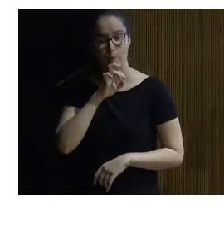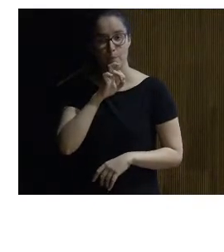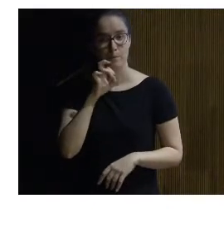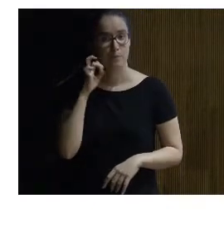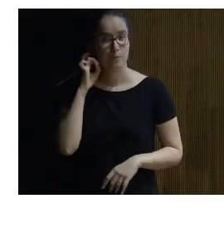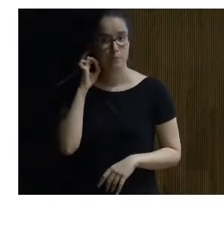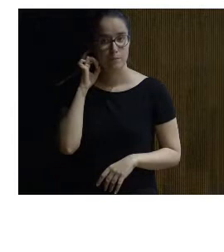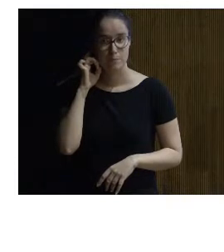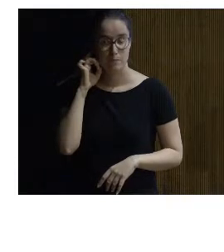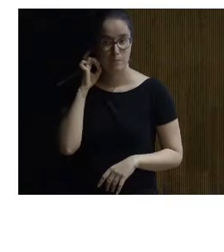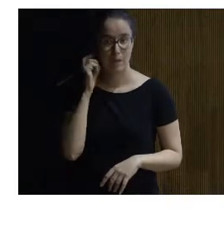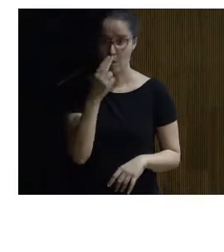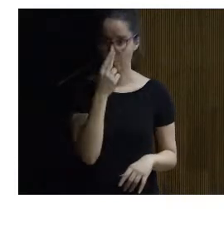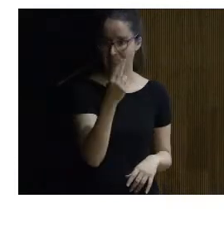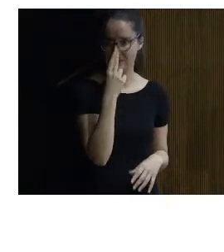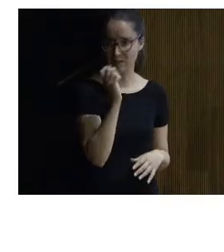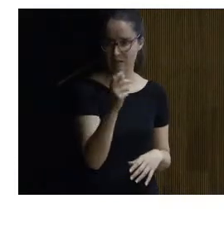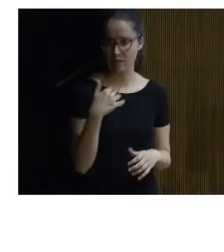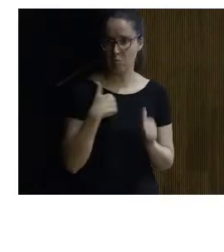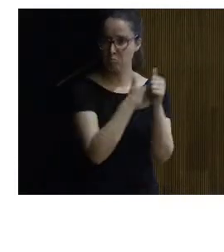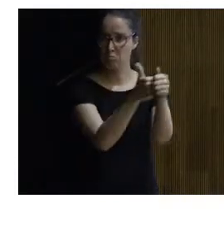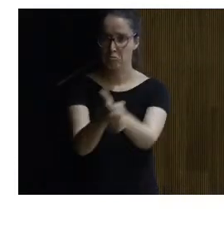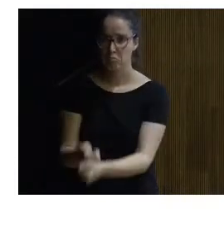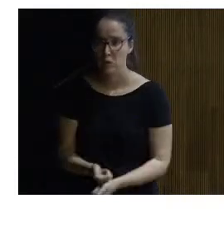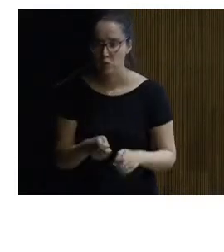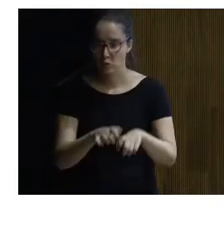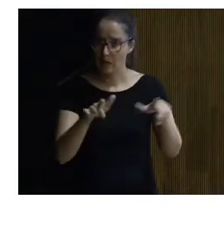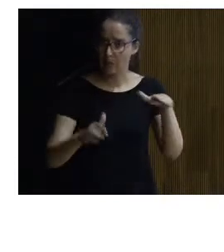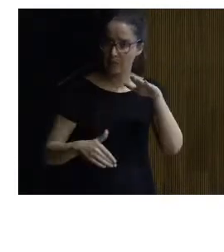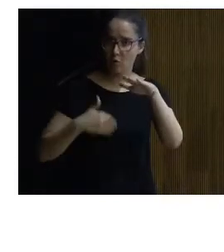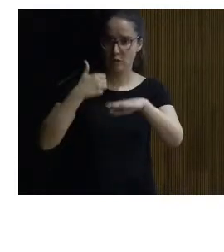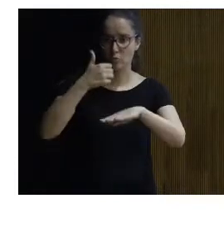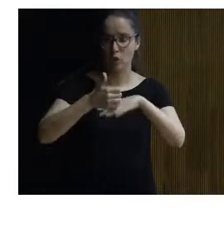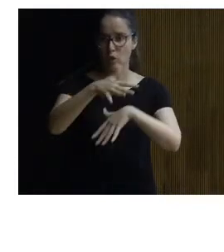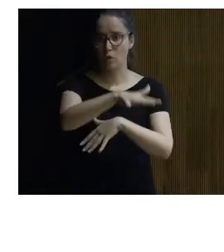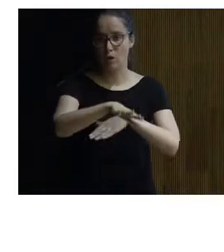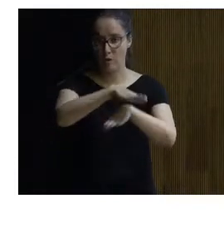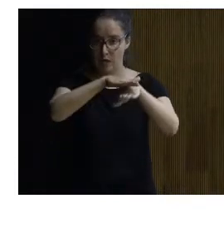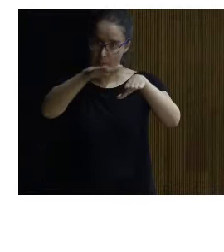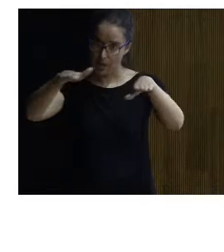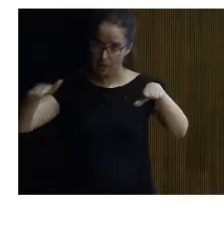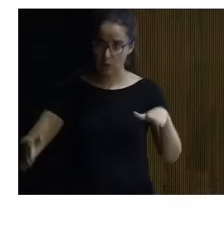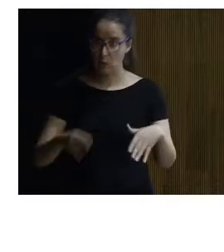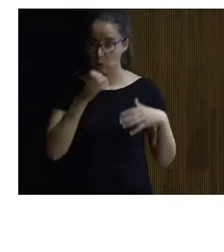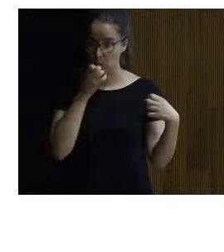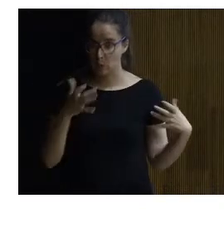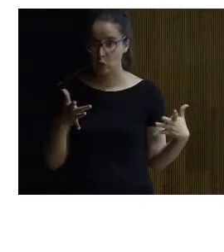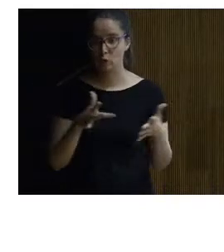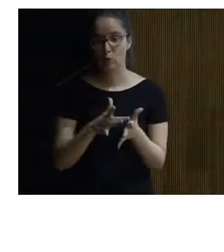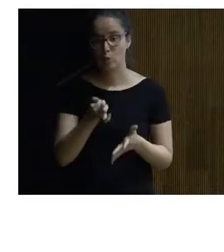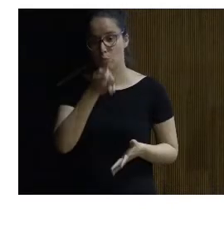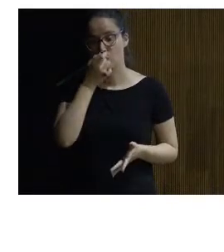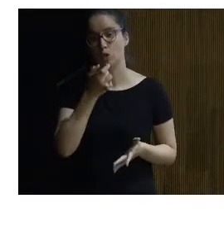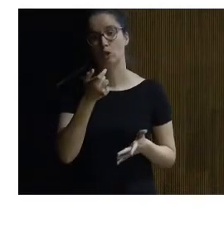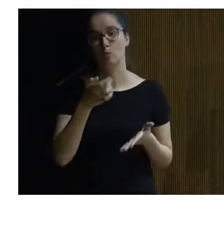reprodujimos la visita habitual aquí veis pues bueno pues una plataforma superior donde hay una zona de aparcamiento y bueno pues aquí tenéis un